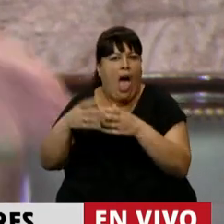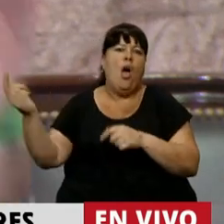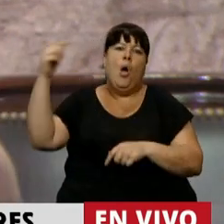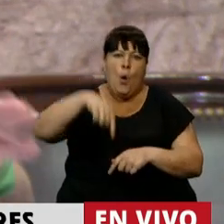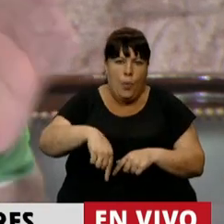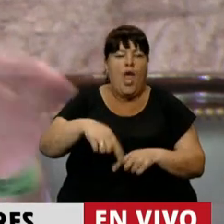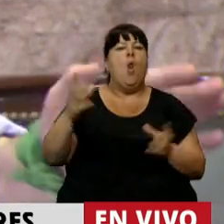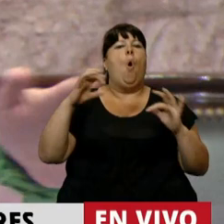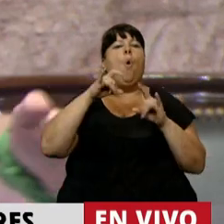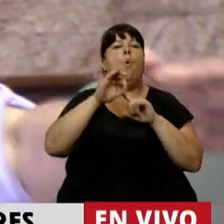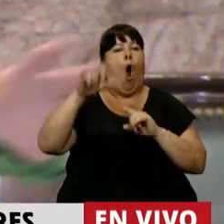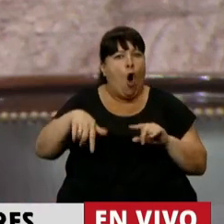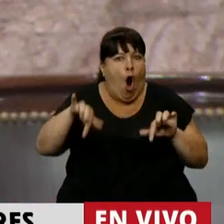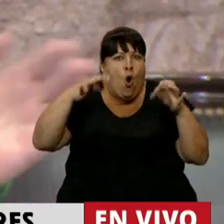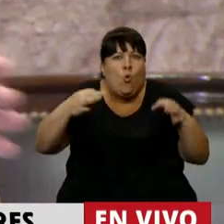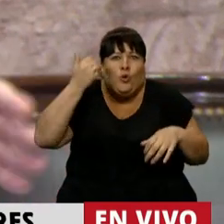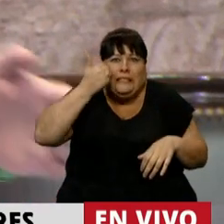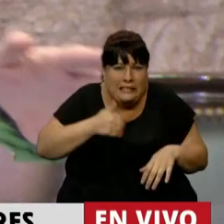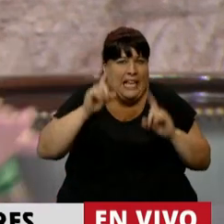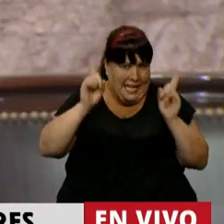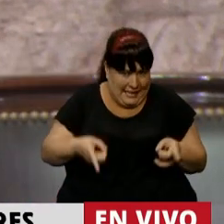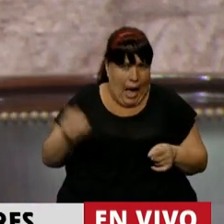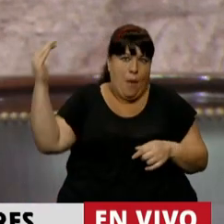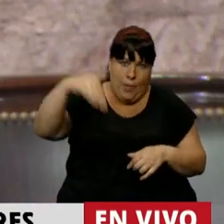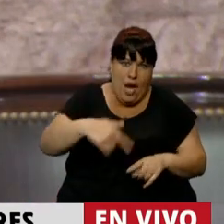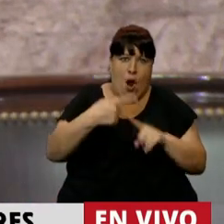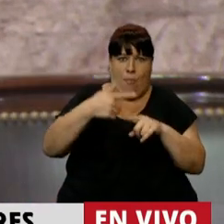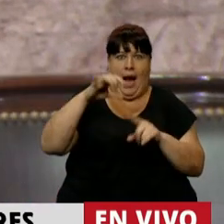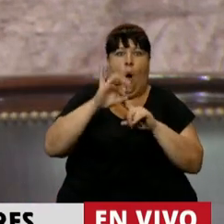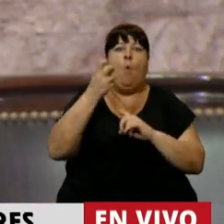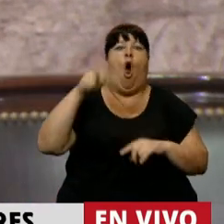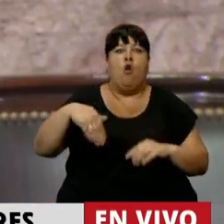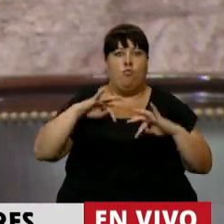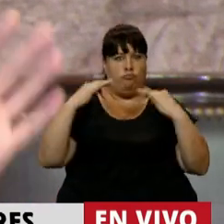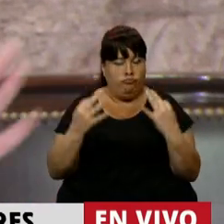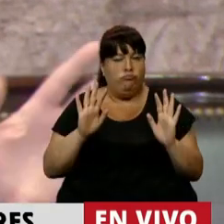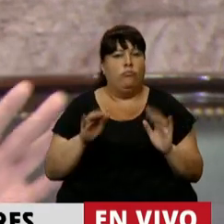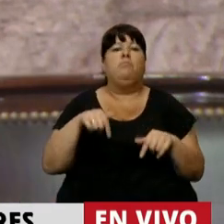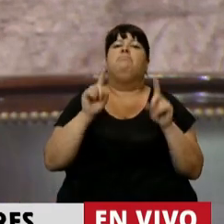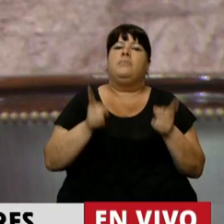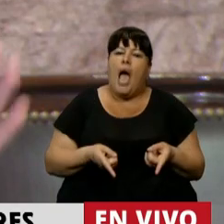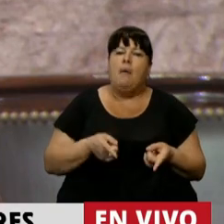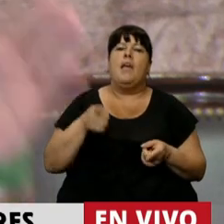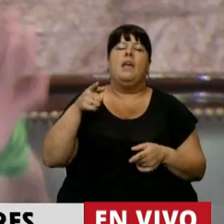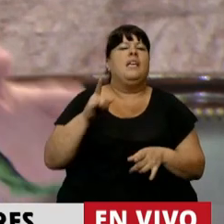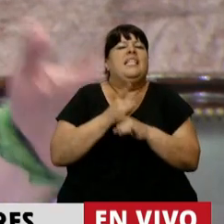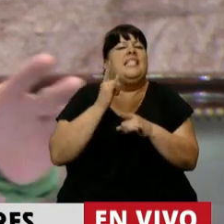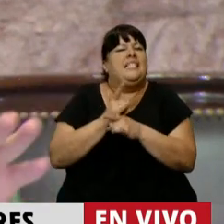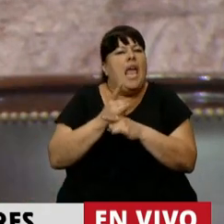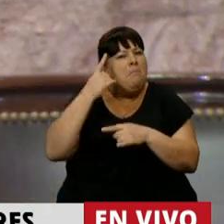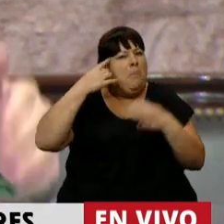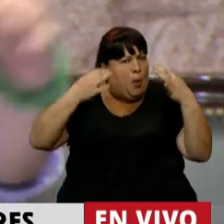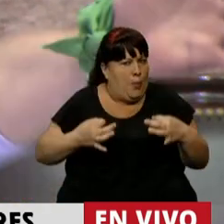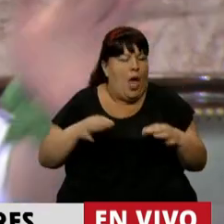vinieron y dieron el cuórum, ajustado como hoy, que también hoy le dieron el cuórum. Y hoy también, siempre son